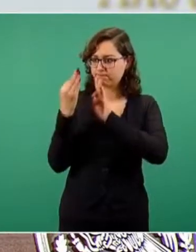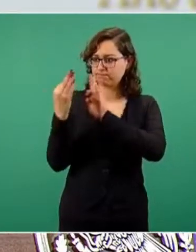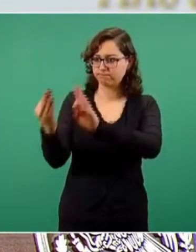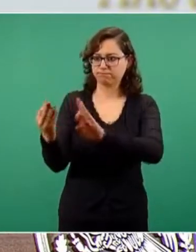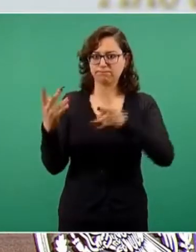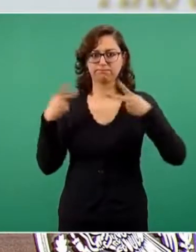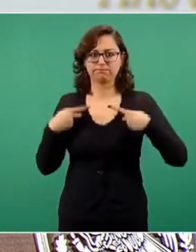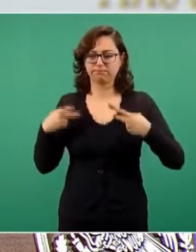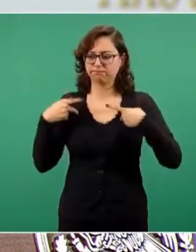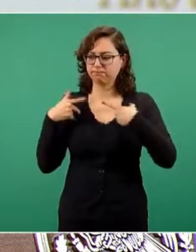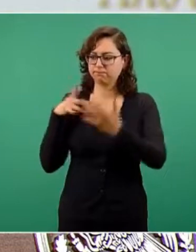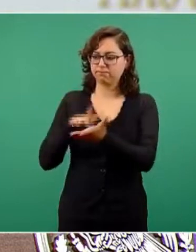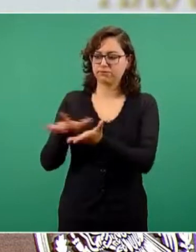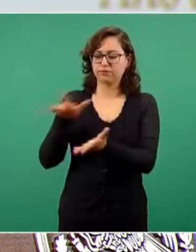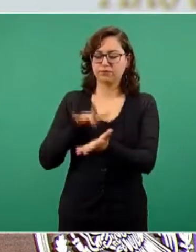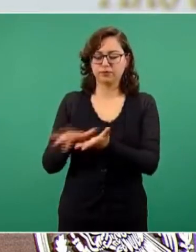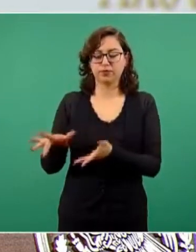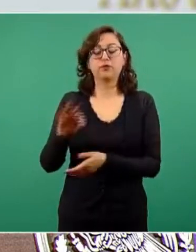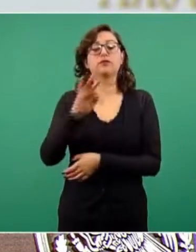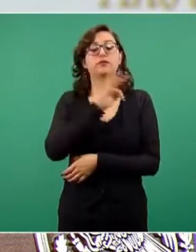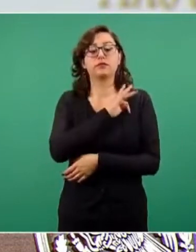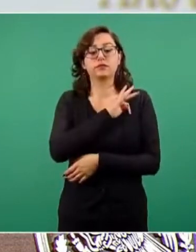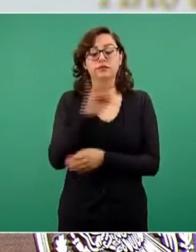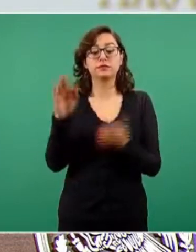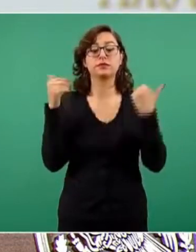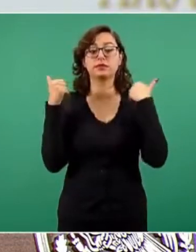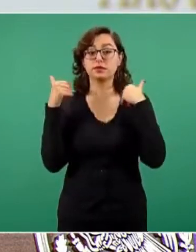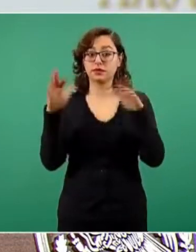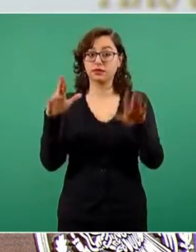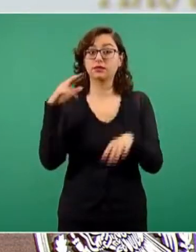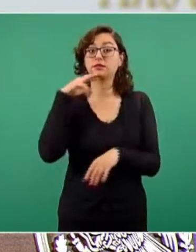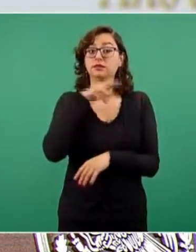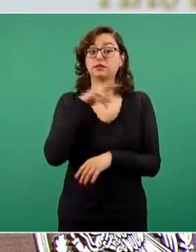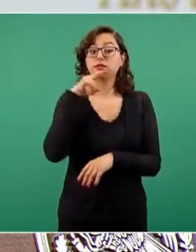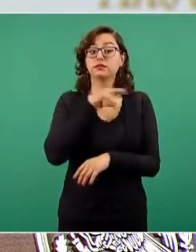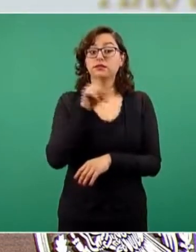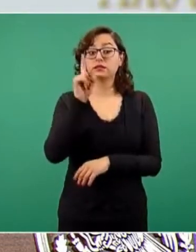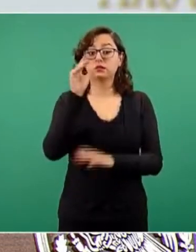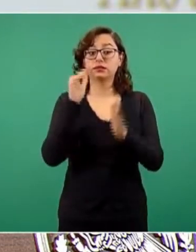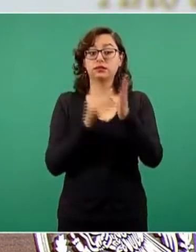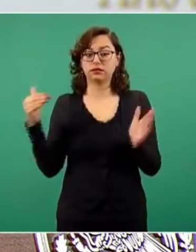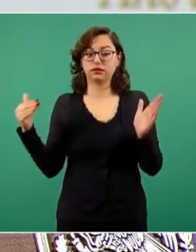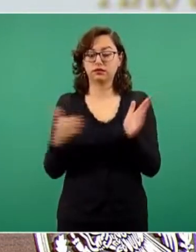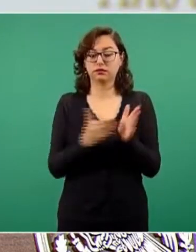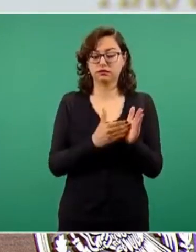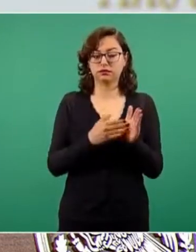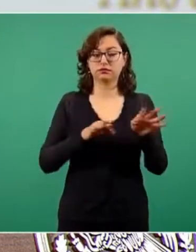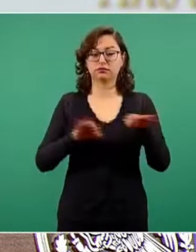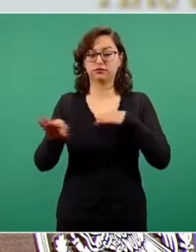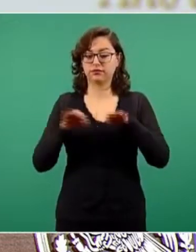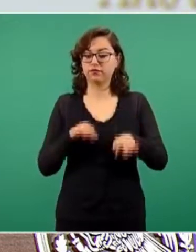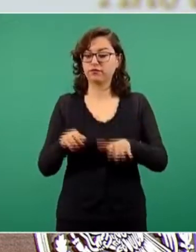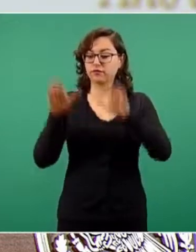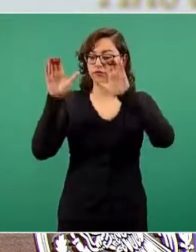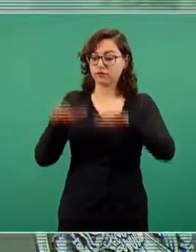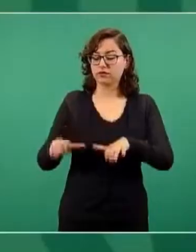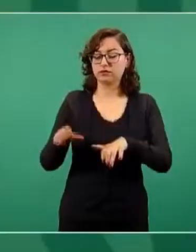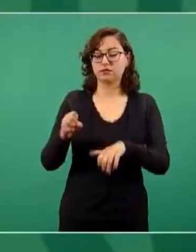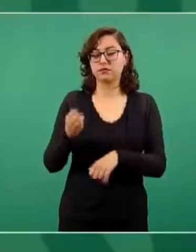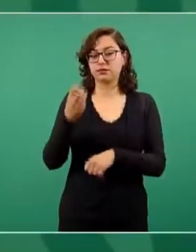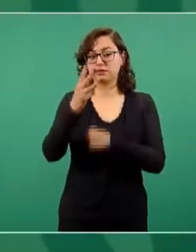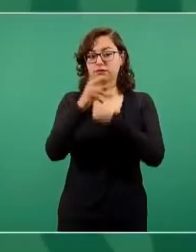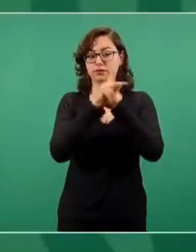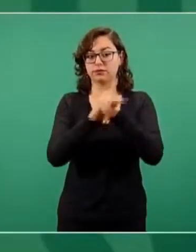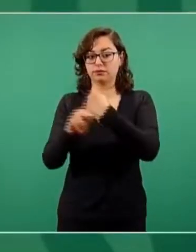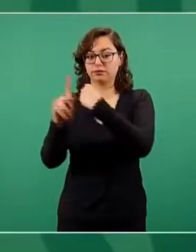crearse en muy poco tiempo un millón de empleos en los tres países de